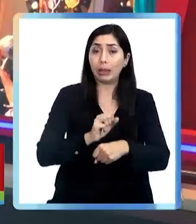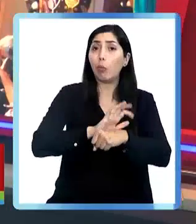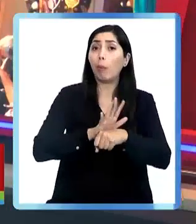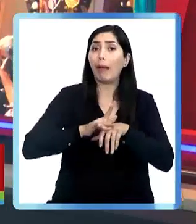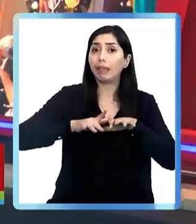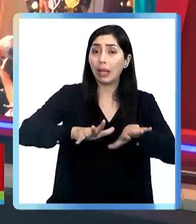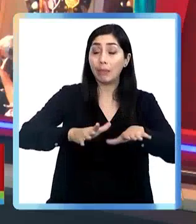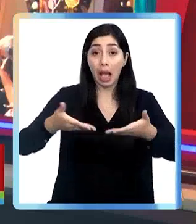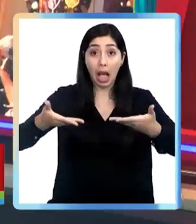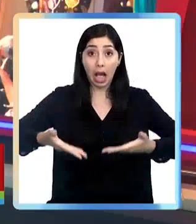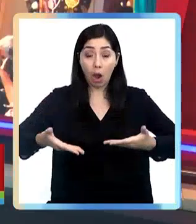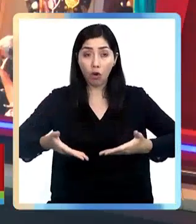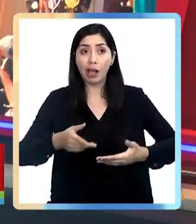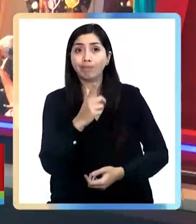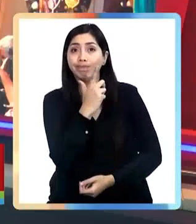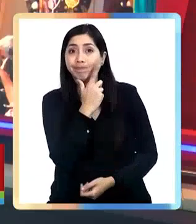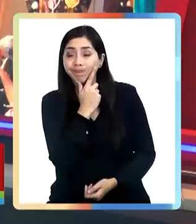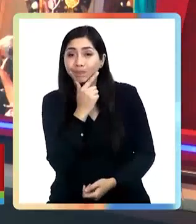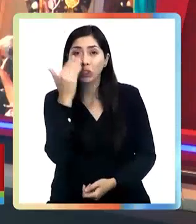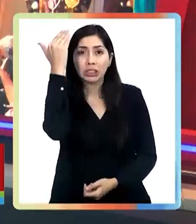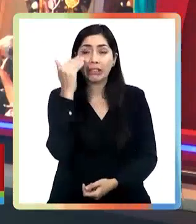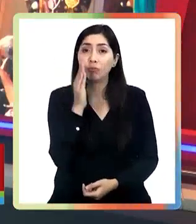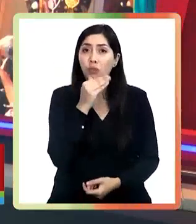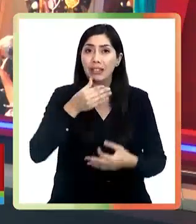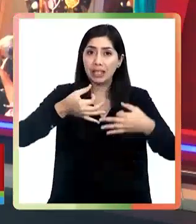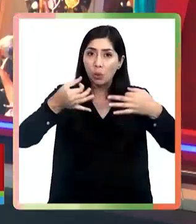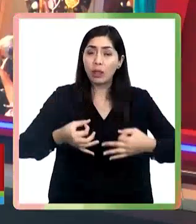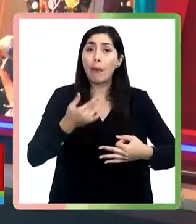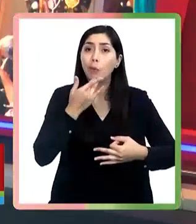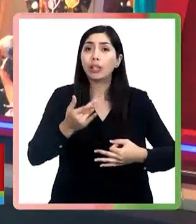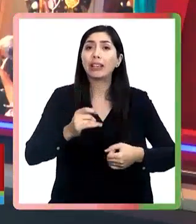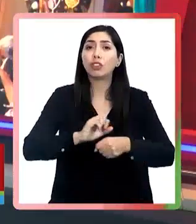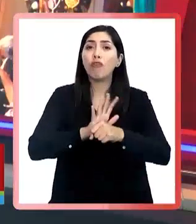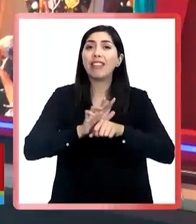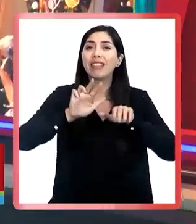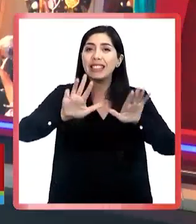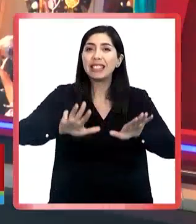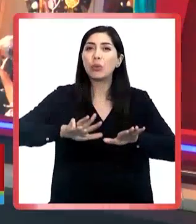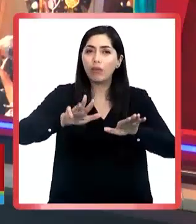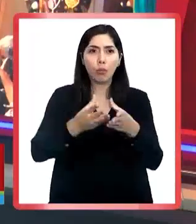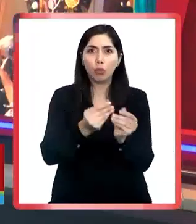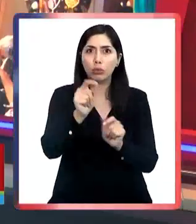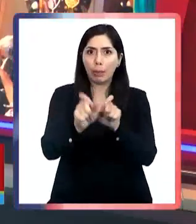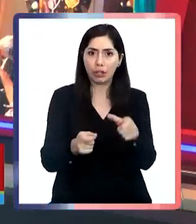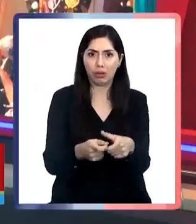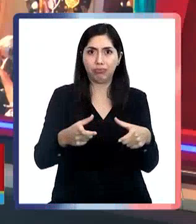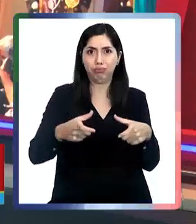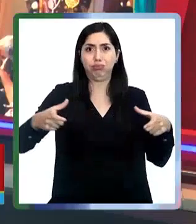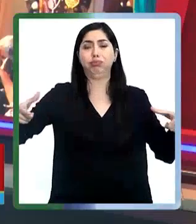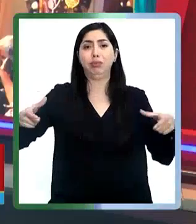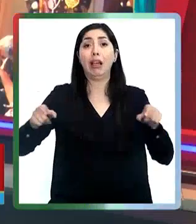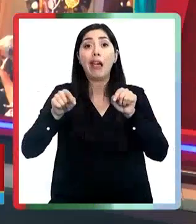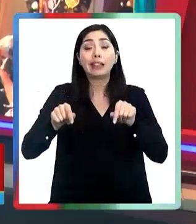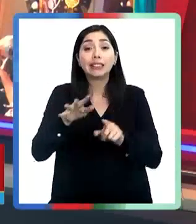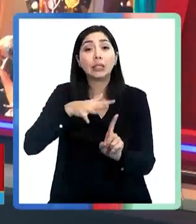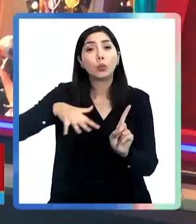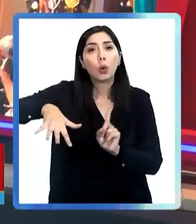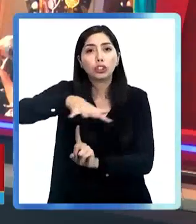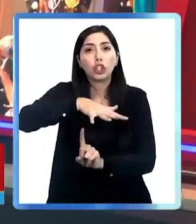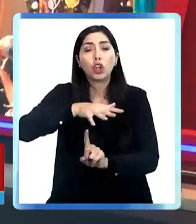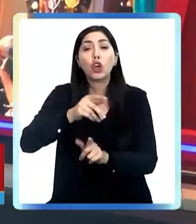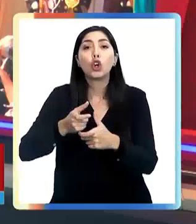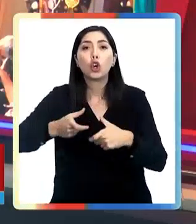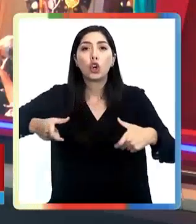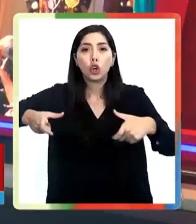hoy el panorama se ha vuelto incierto debido al aumento de casos de COVID-19. Ante esta situación, los consejeros